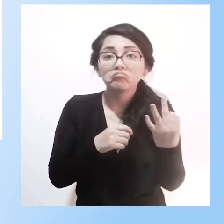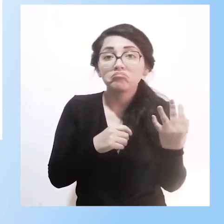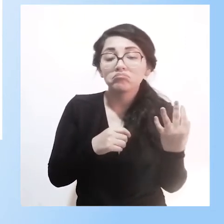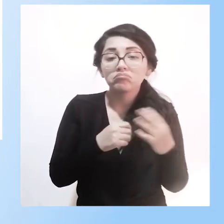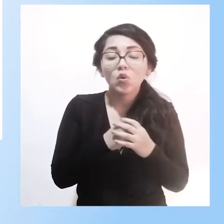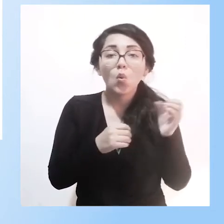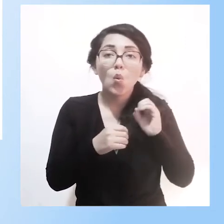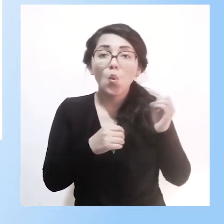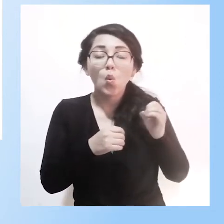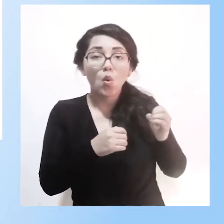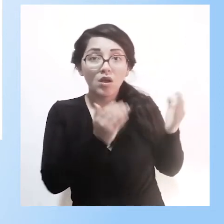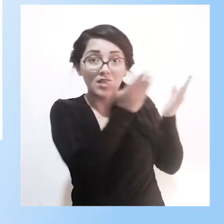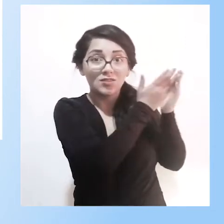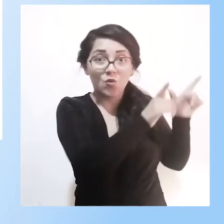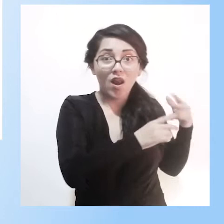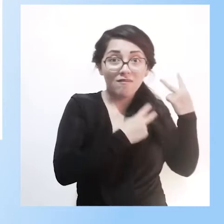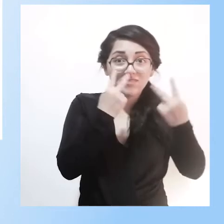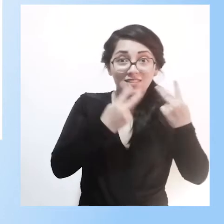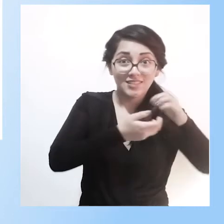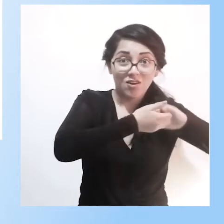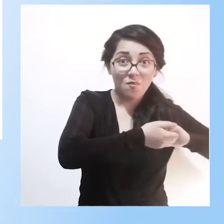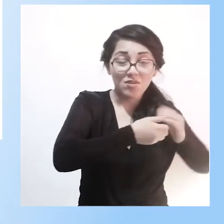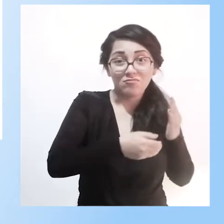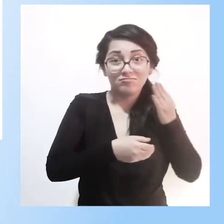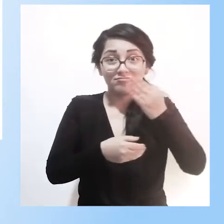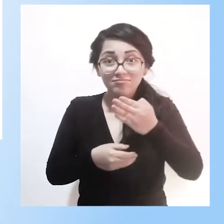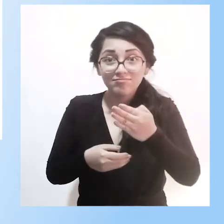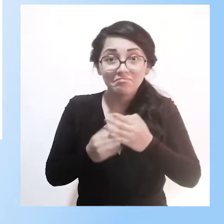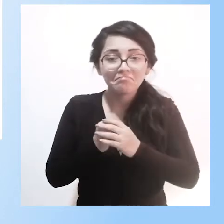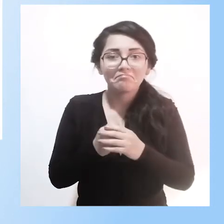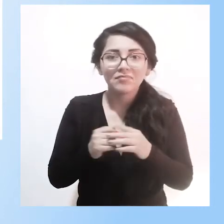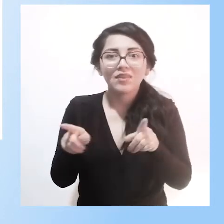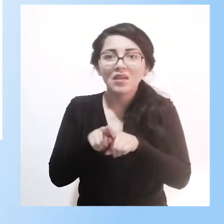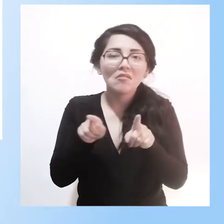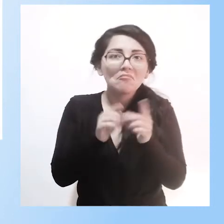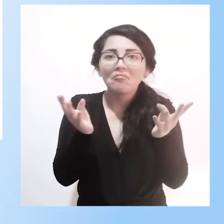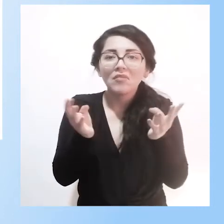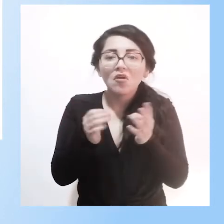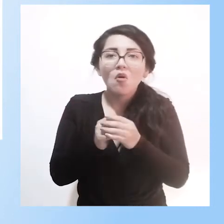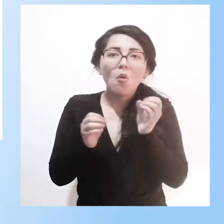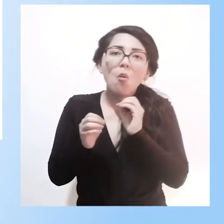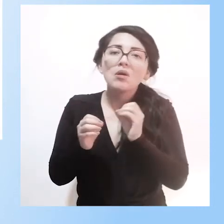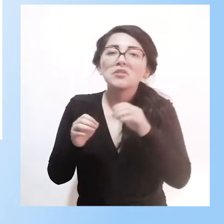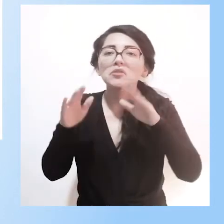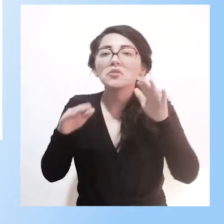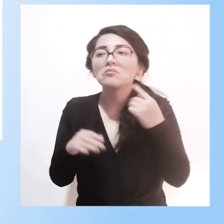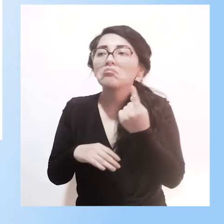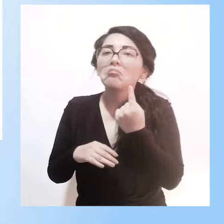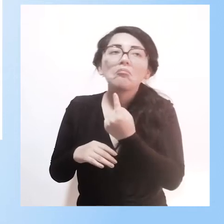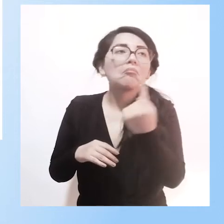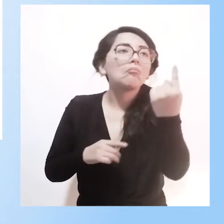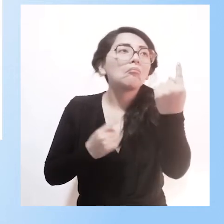espontáneamente se han logrado reunir niños que andan por ahí. Es decir,